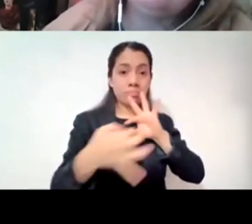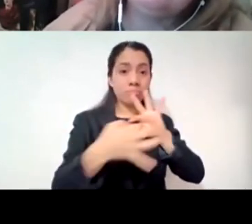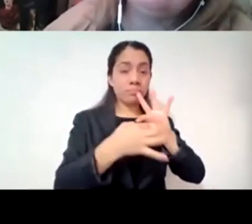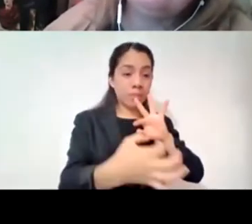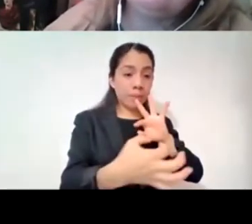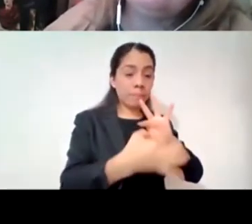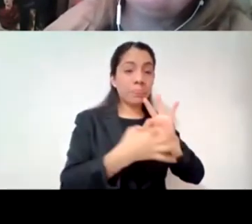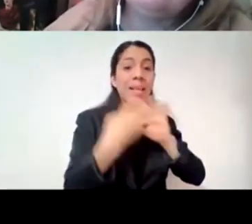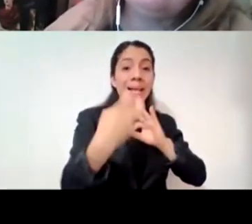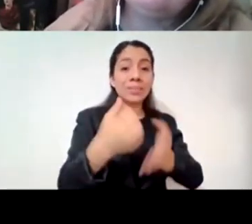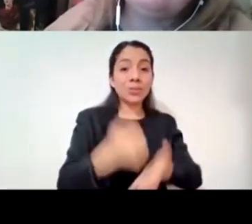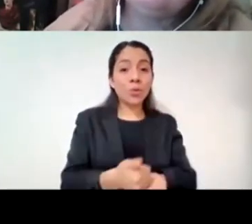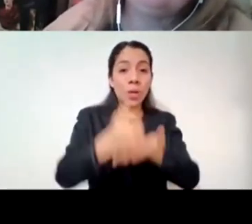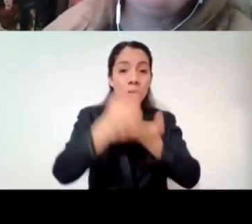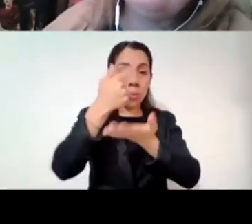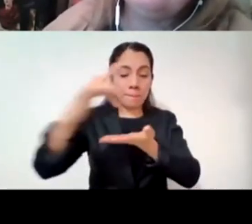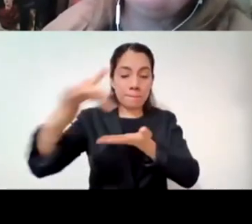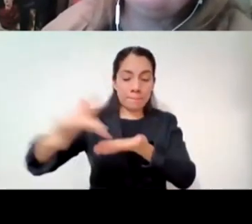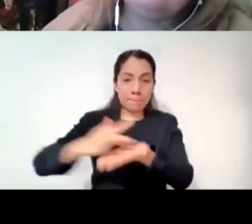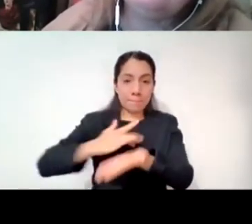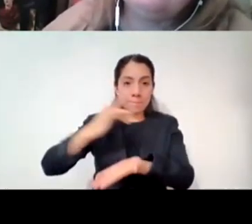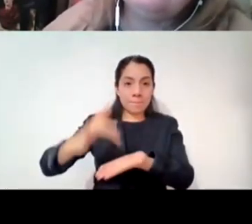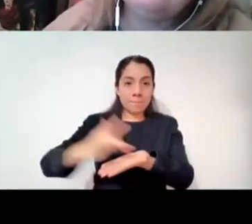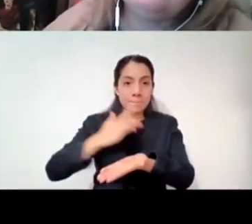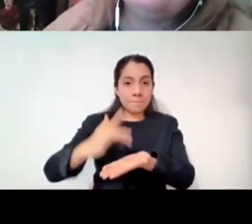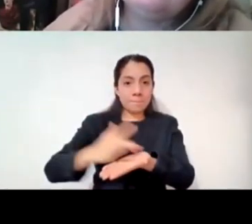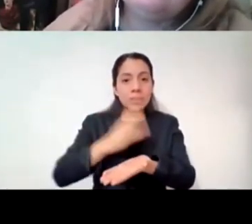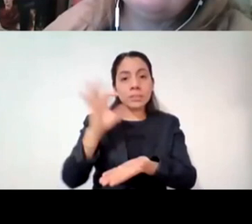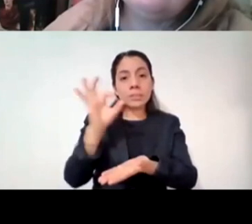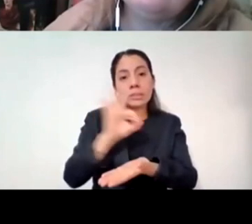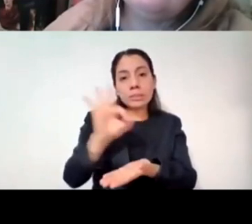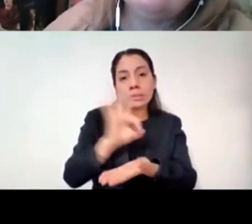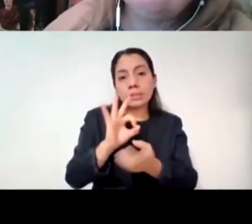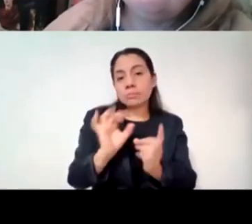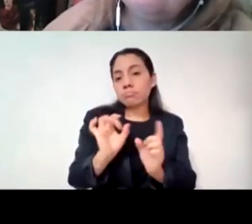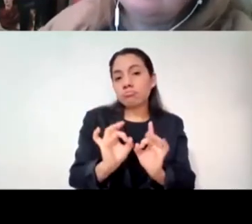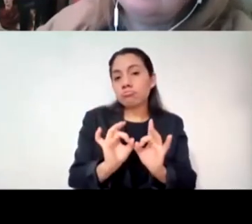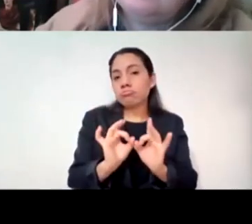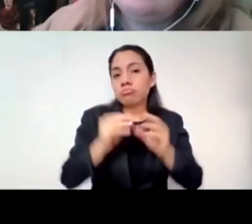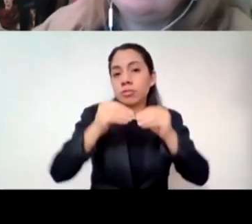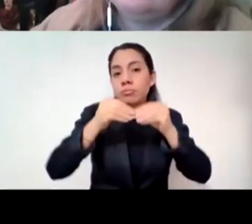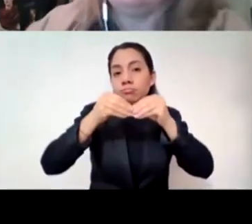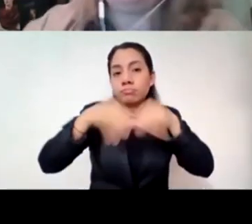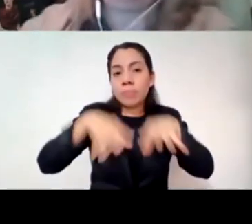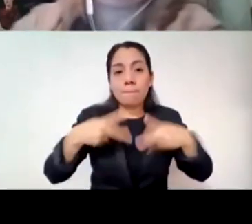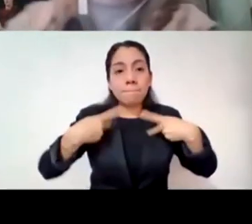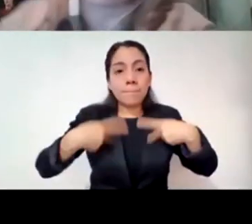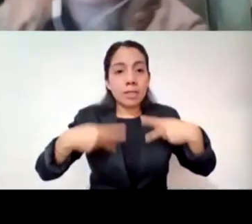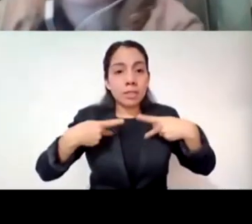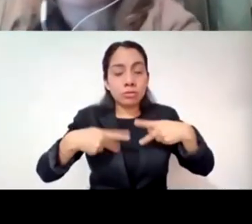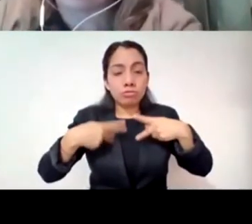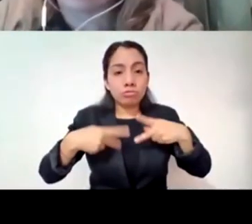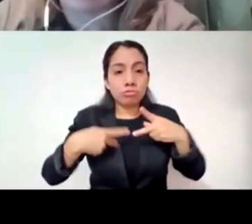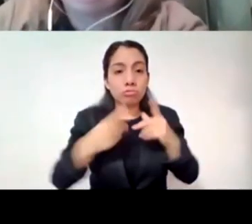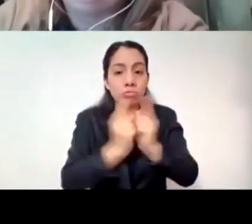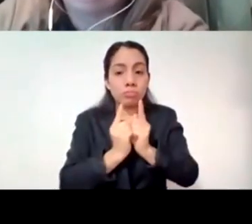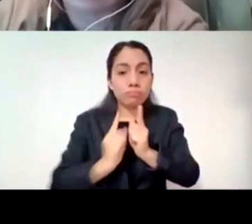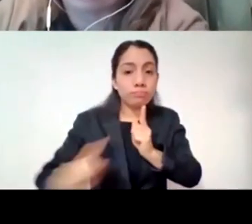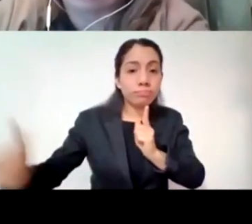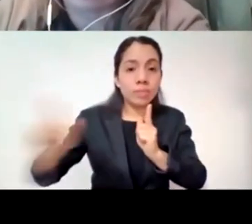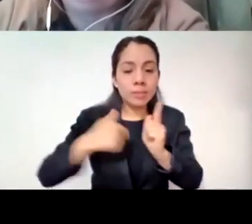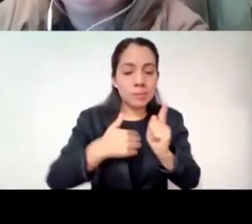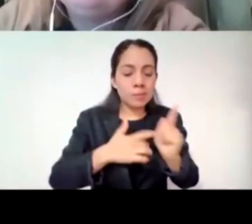apoyándonos en la recuperación de nuestro impacto emocional interno pero en tiempos de COVID esta relación